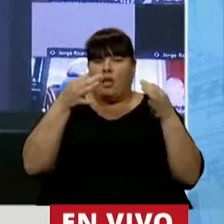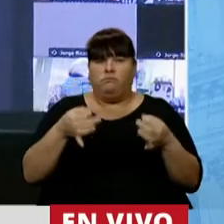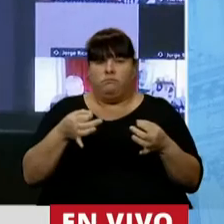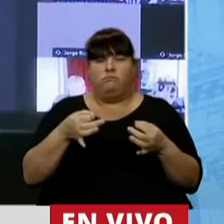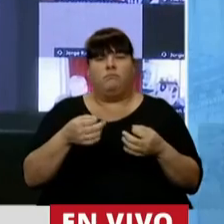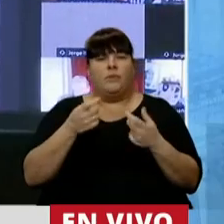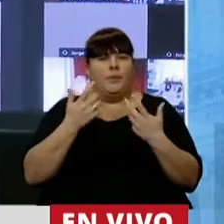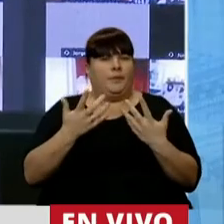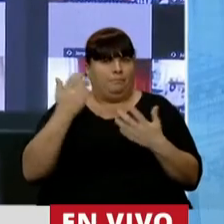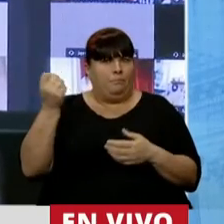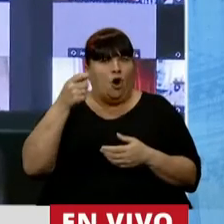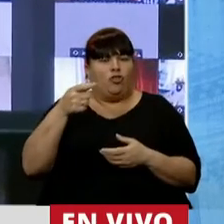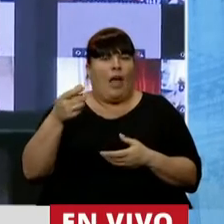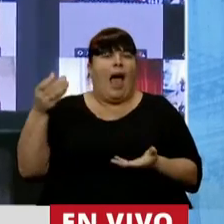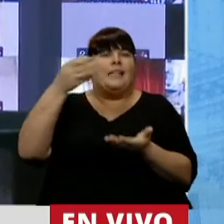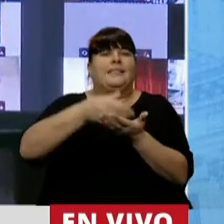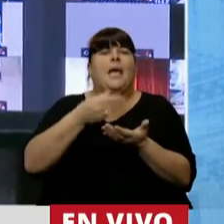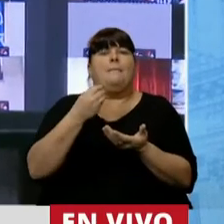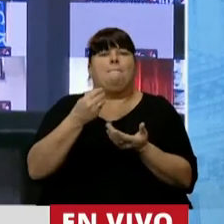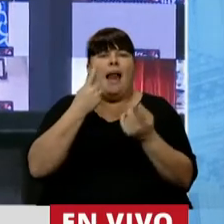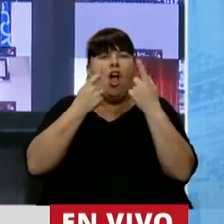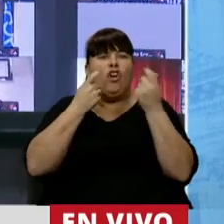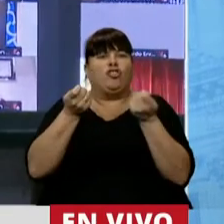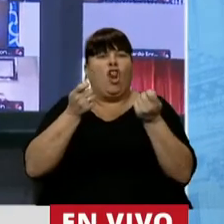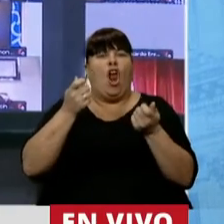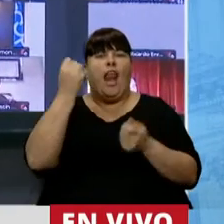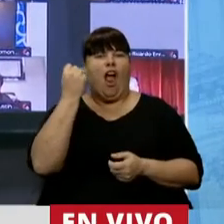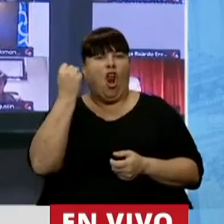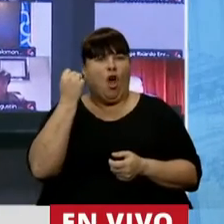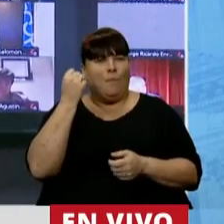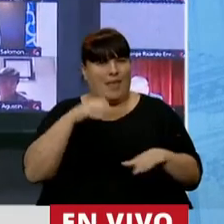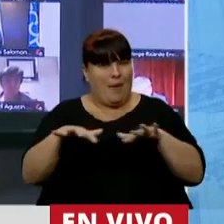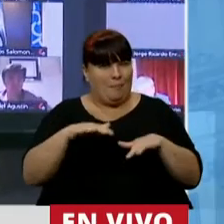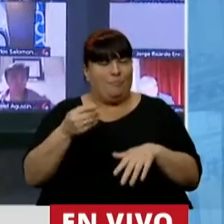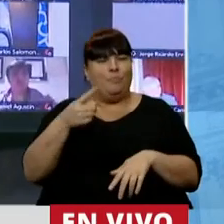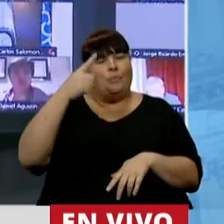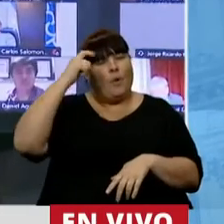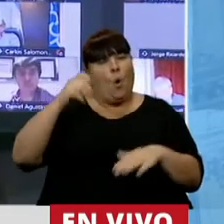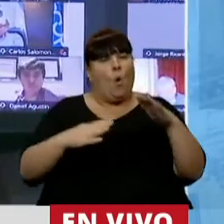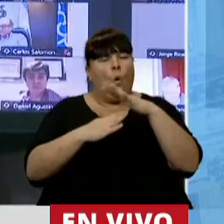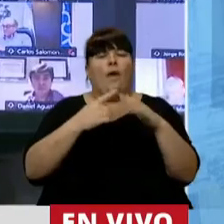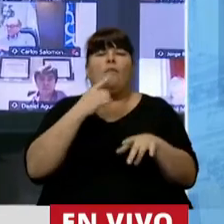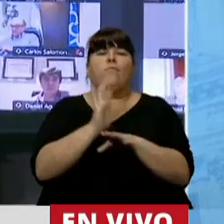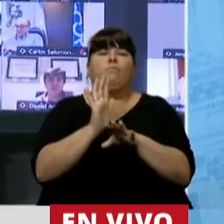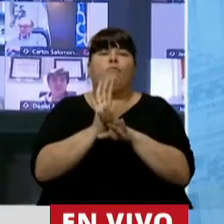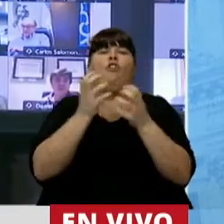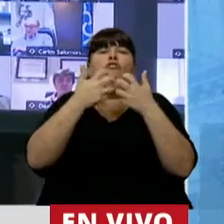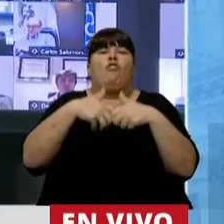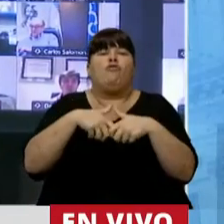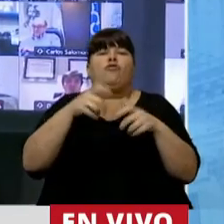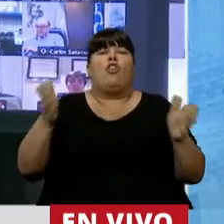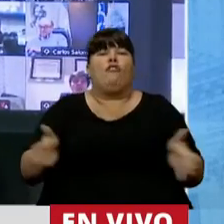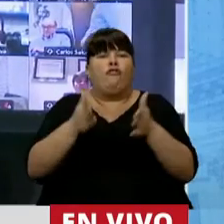un valioso instrumento de regulación económica, lo que la Corte ha llamado función de